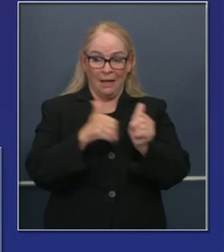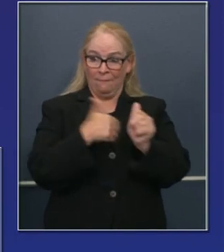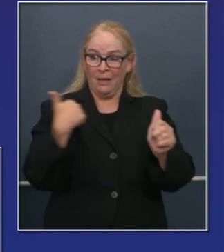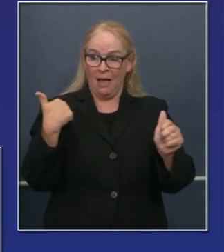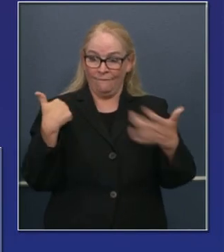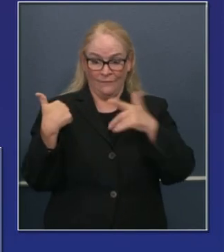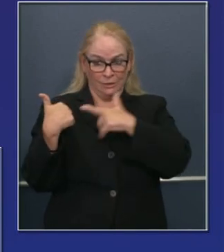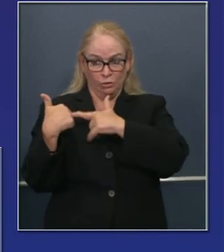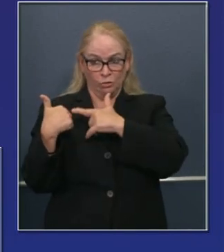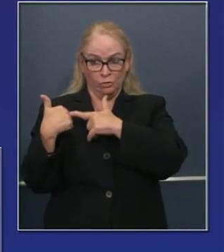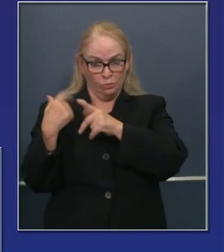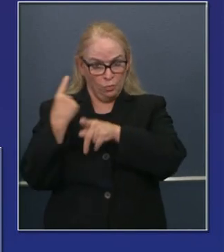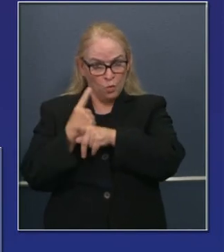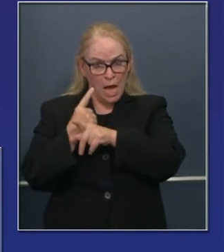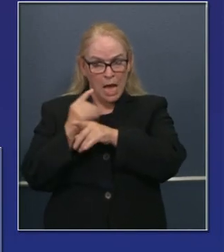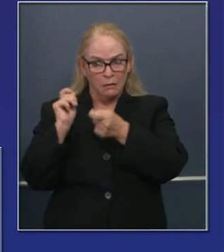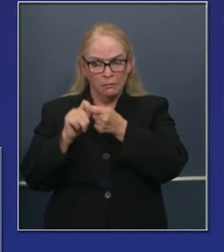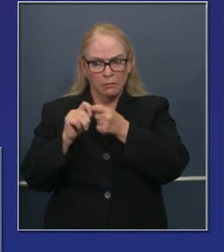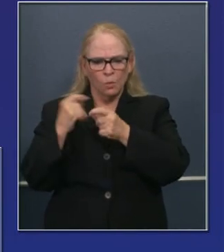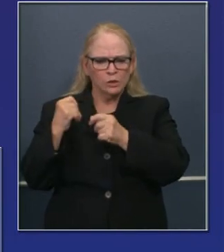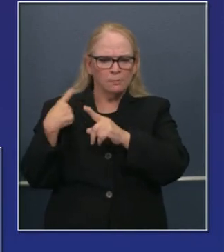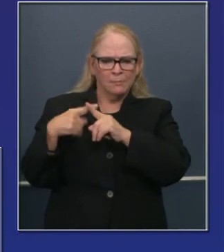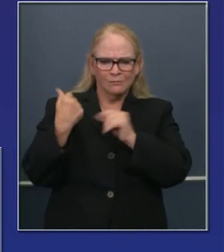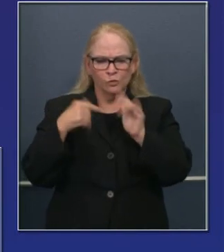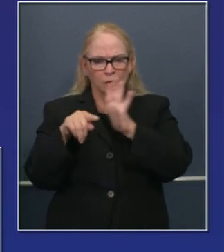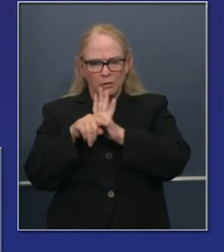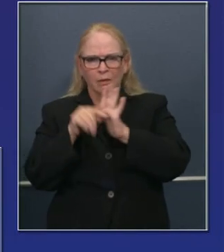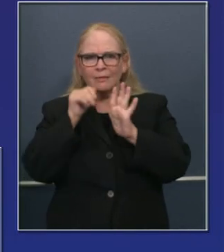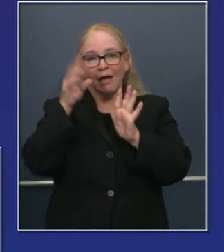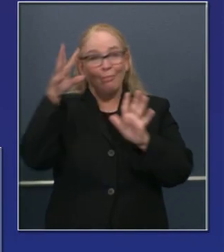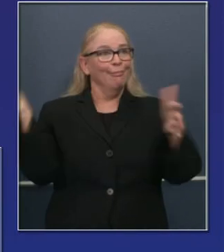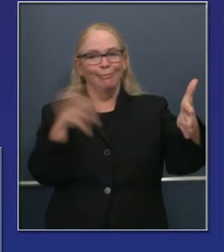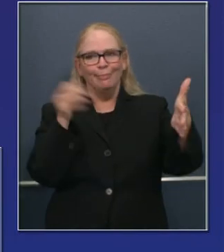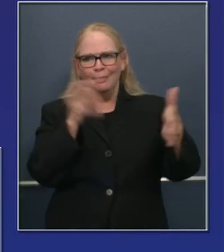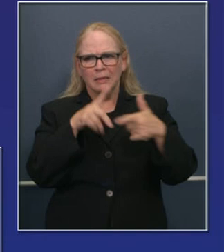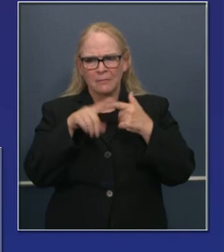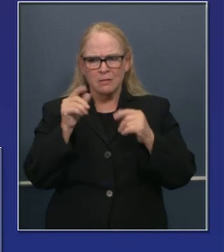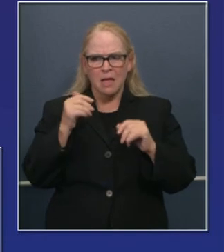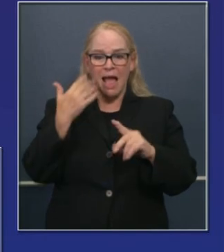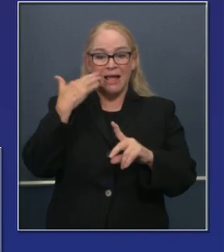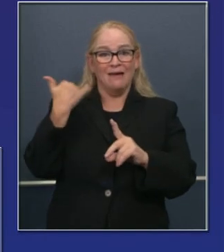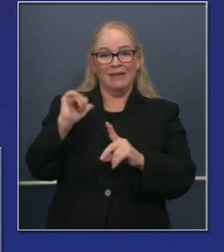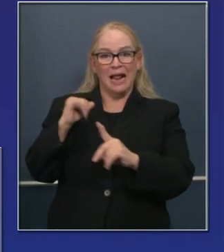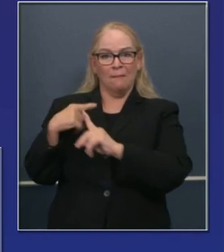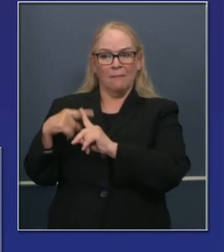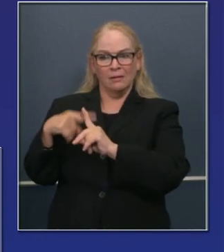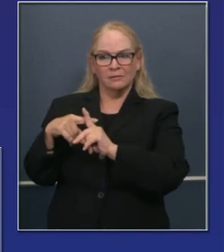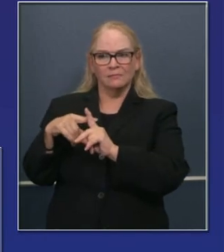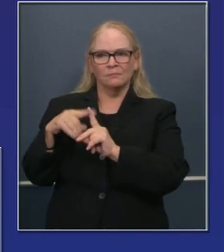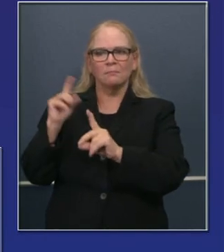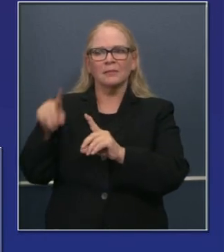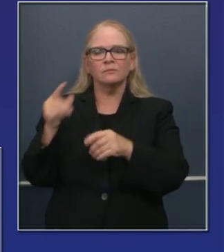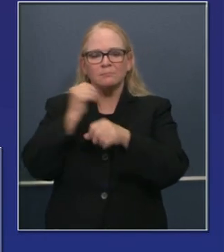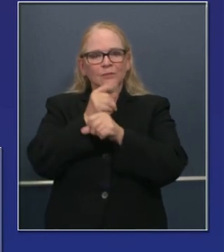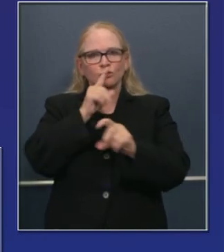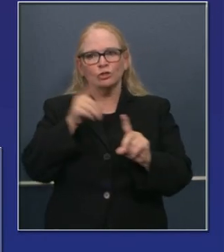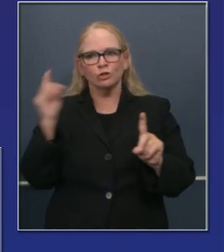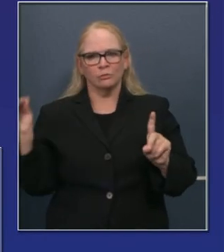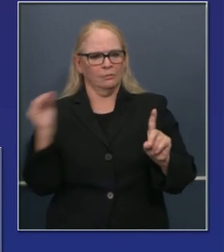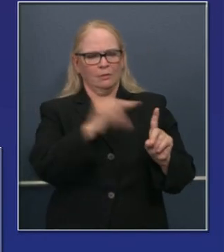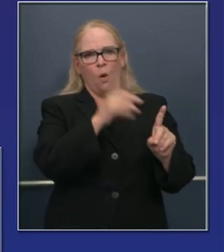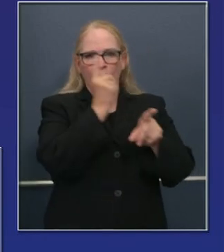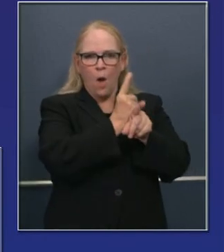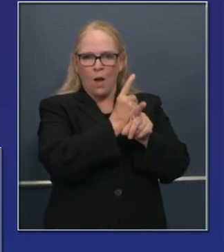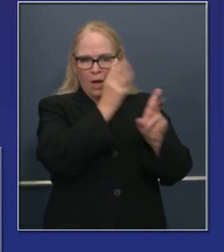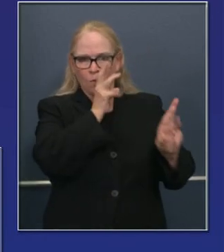son positivas, las negativas realmente son negativas, que son enviadas a los lugares adecuados y que lleguen estos datos a los condados